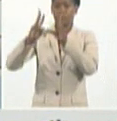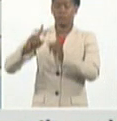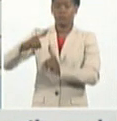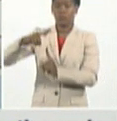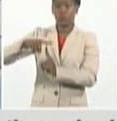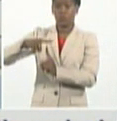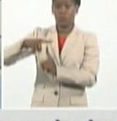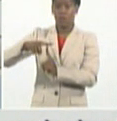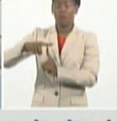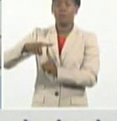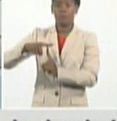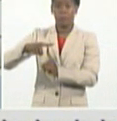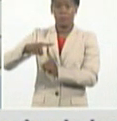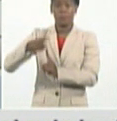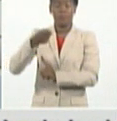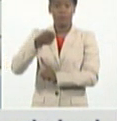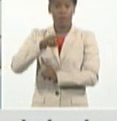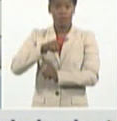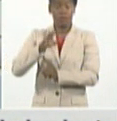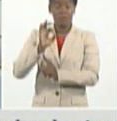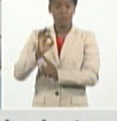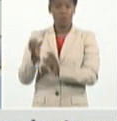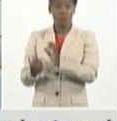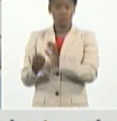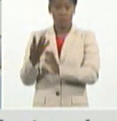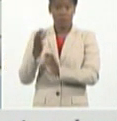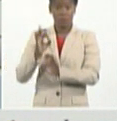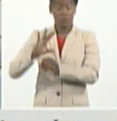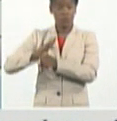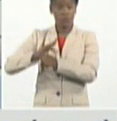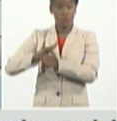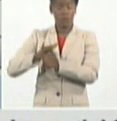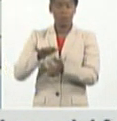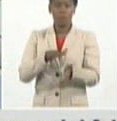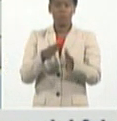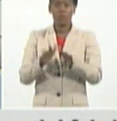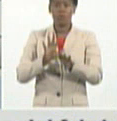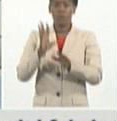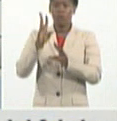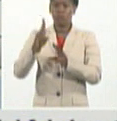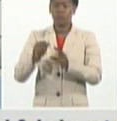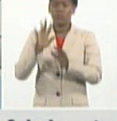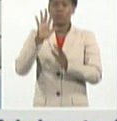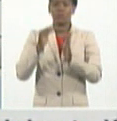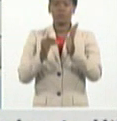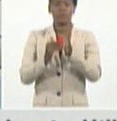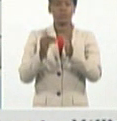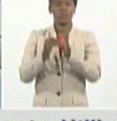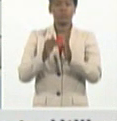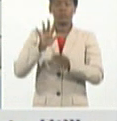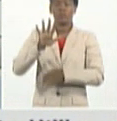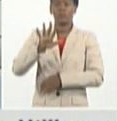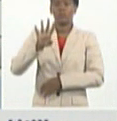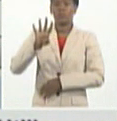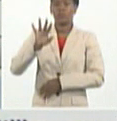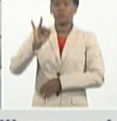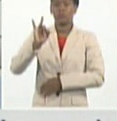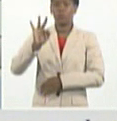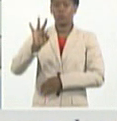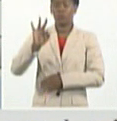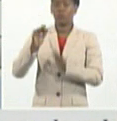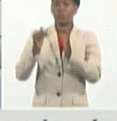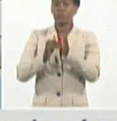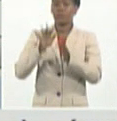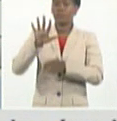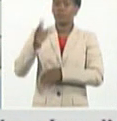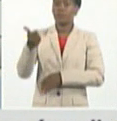comportamientos del día de ayer 5.548.510 muestras procesadas para